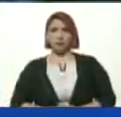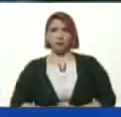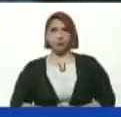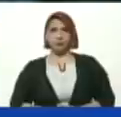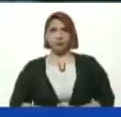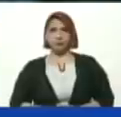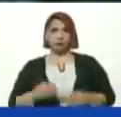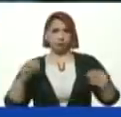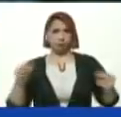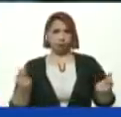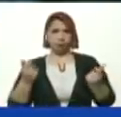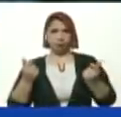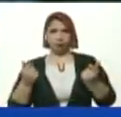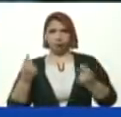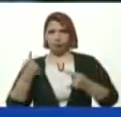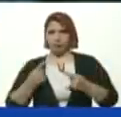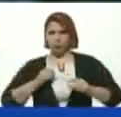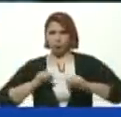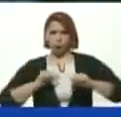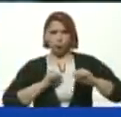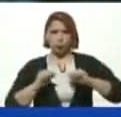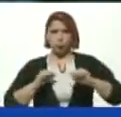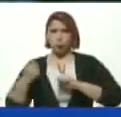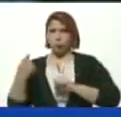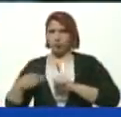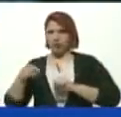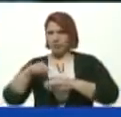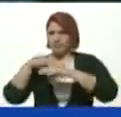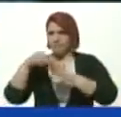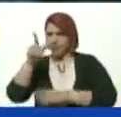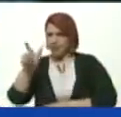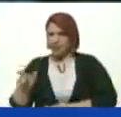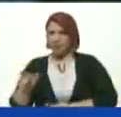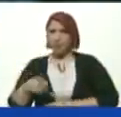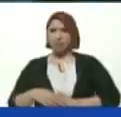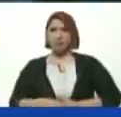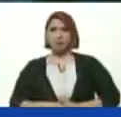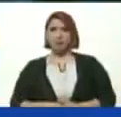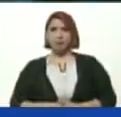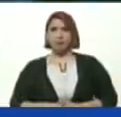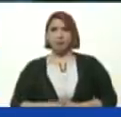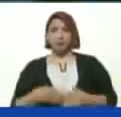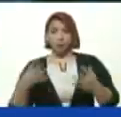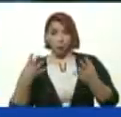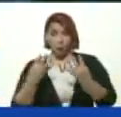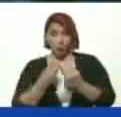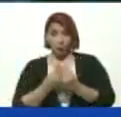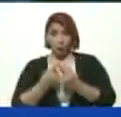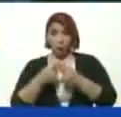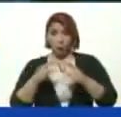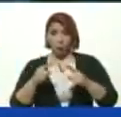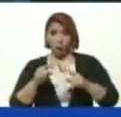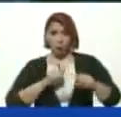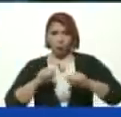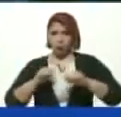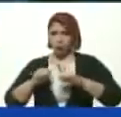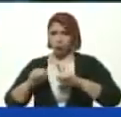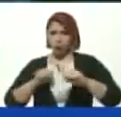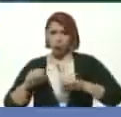Hiperactivo Que tiene Que ministra Junto a la otra Hiperactiva